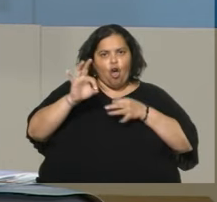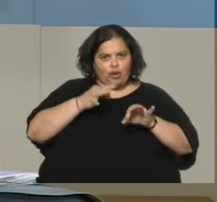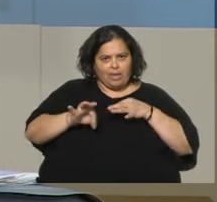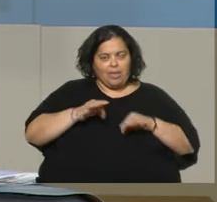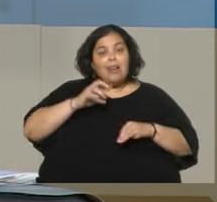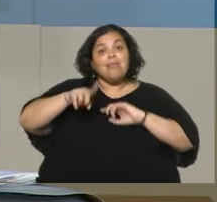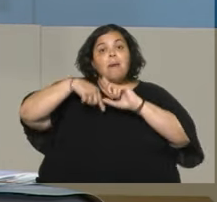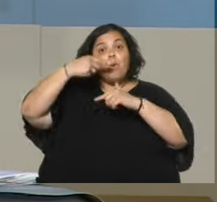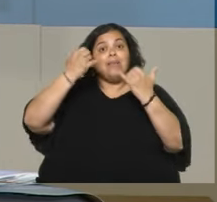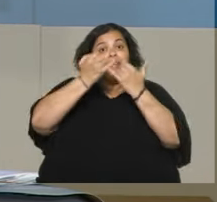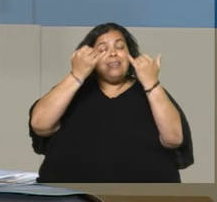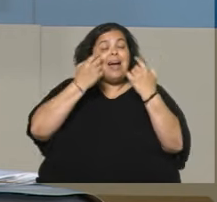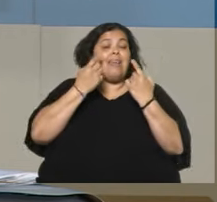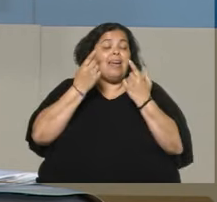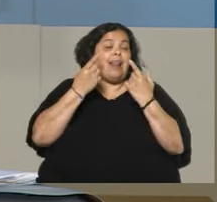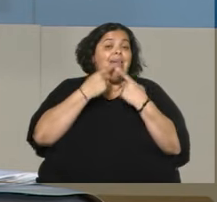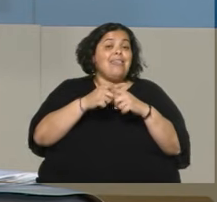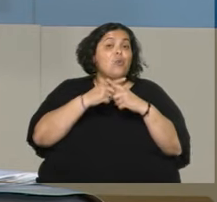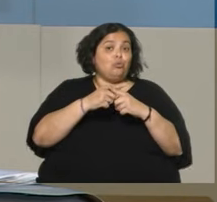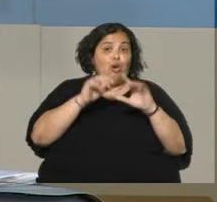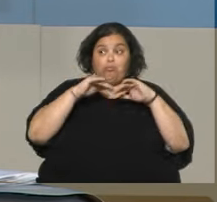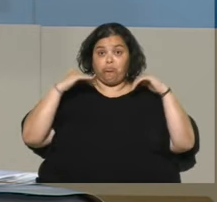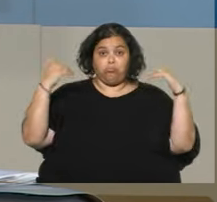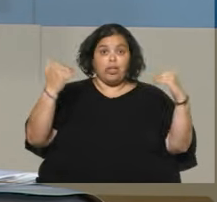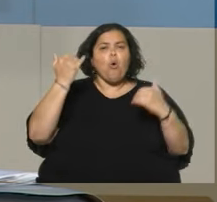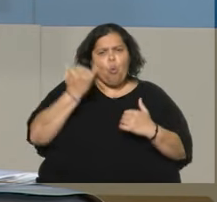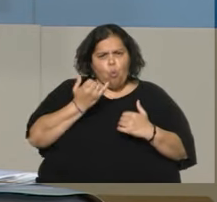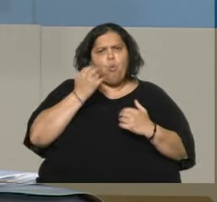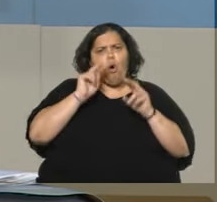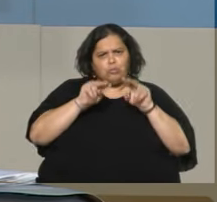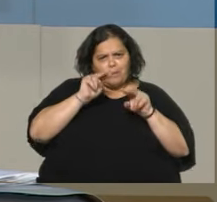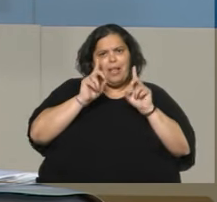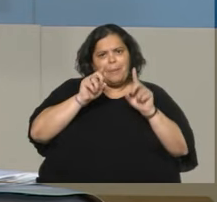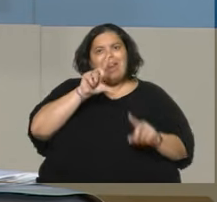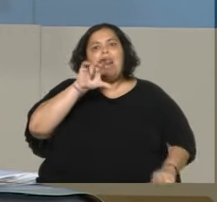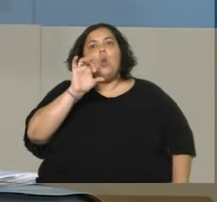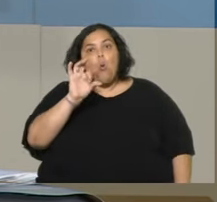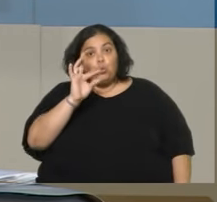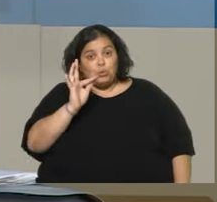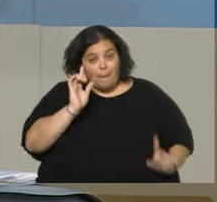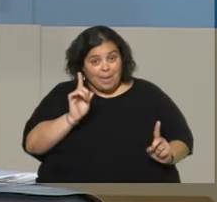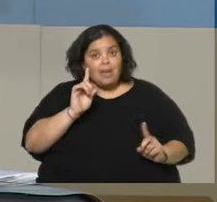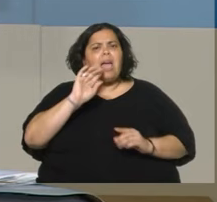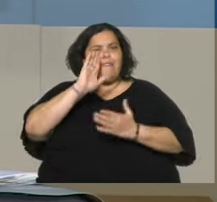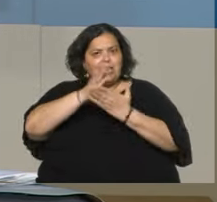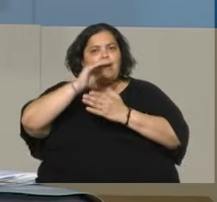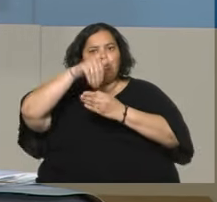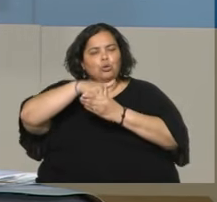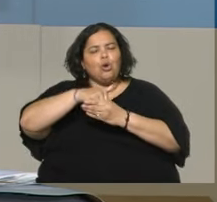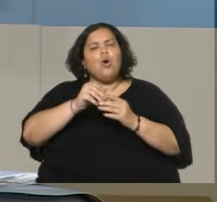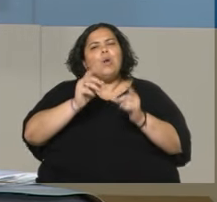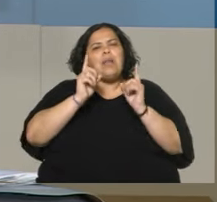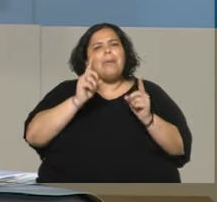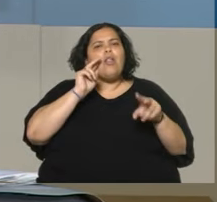discusión, como pasa en las discusiones en el Pleno, hubo observaciones del diputado Luz que después votó el proyecto, hubo algunas